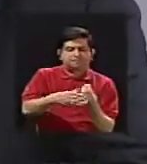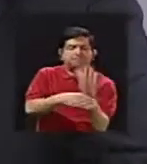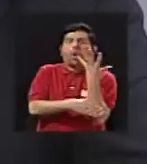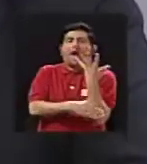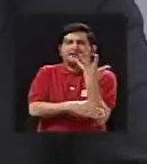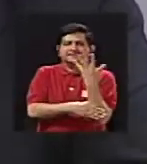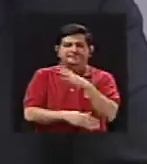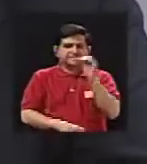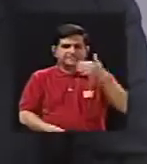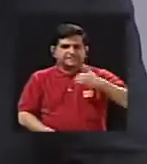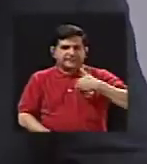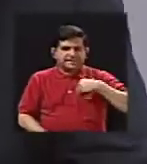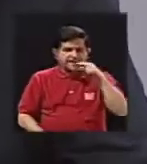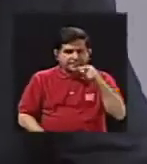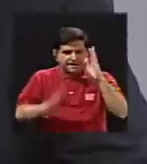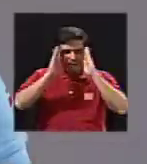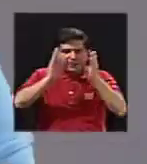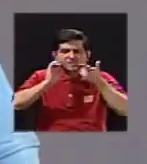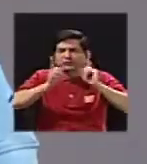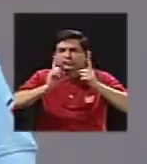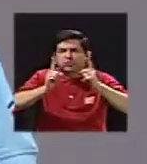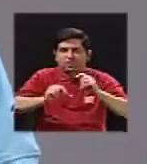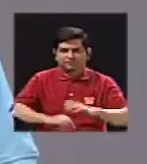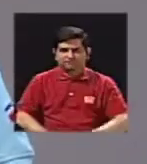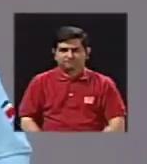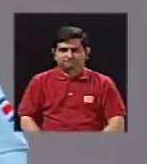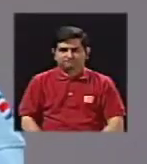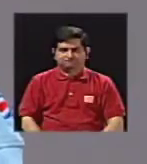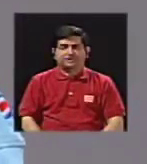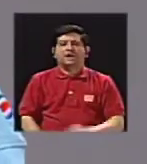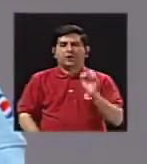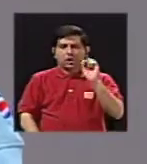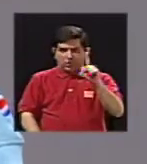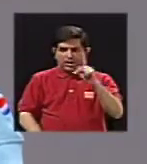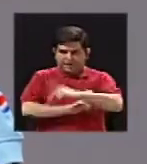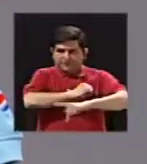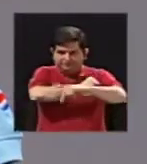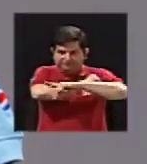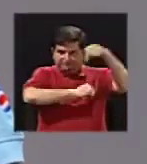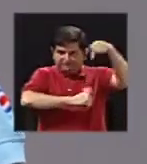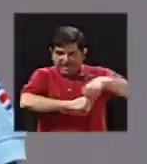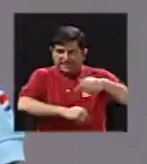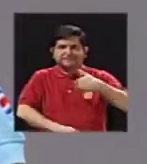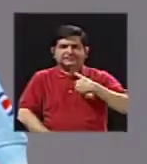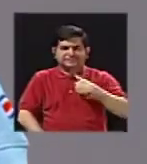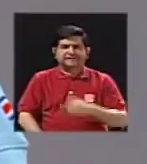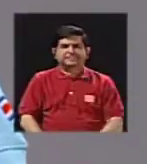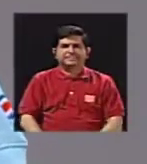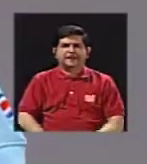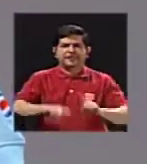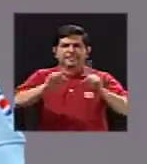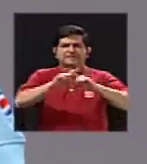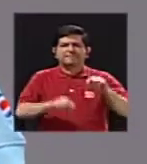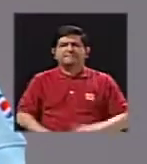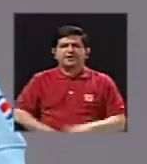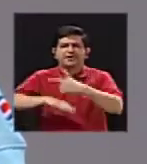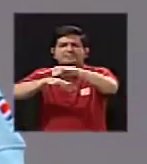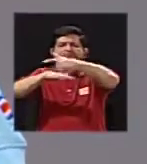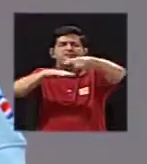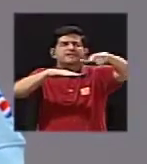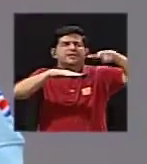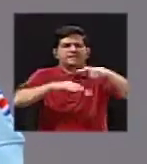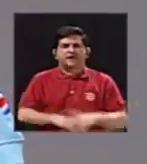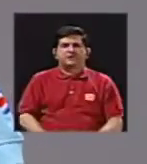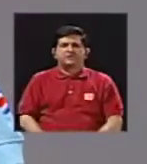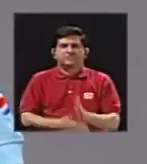puesto a este volcán? Bueno, resulta que en el país tenemos muchos lagos, ¿verdad?, de los cuales son